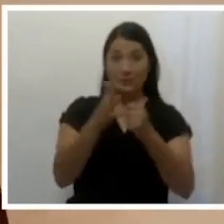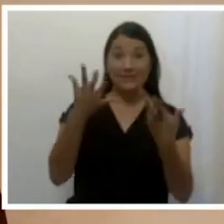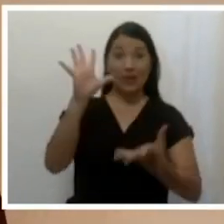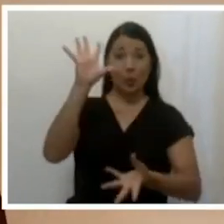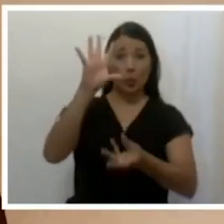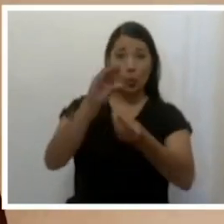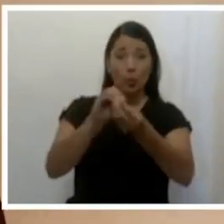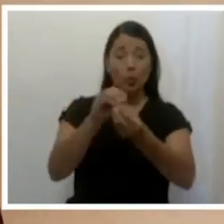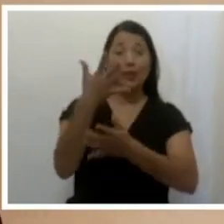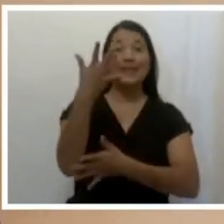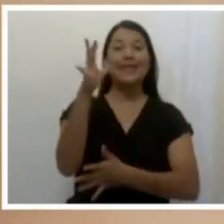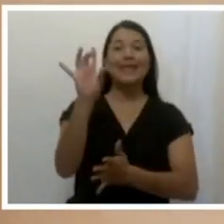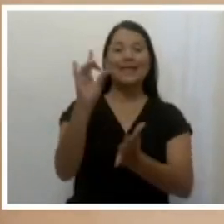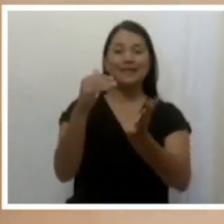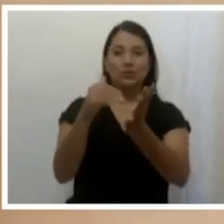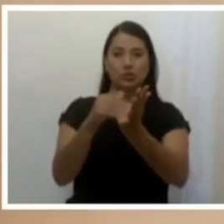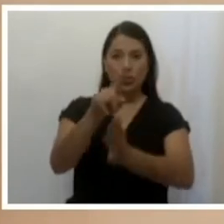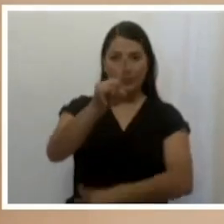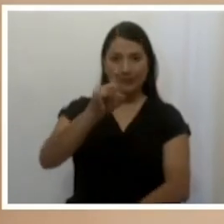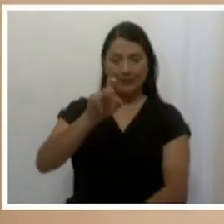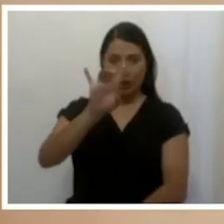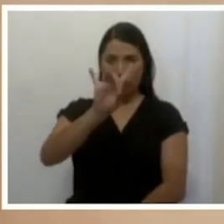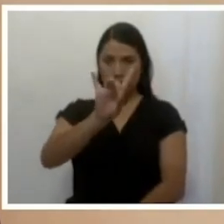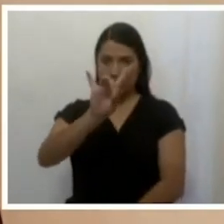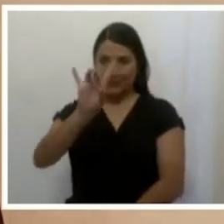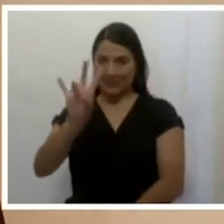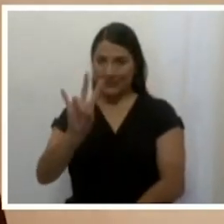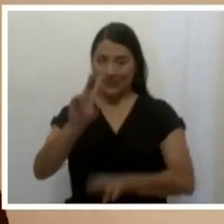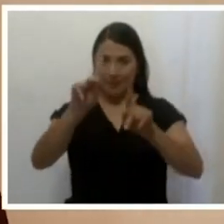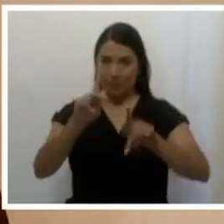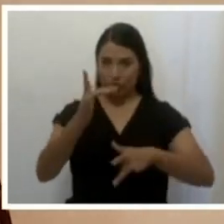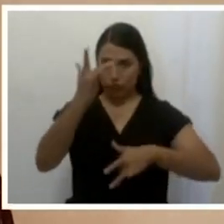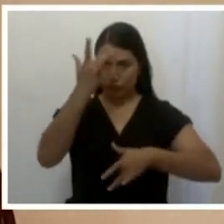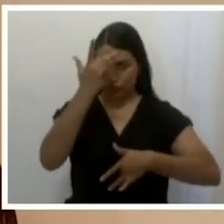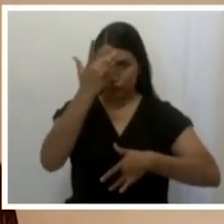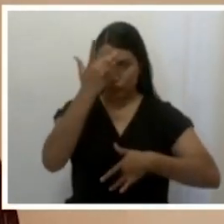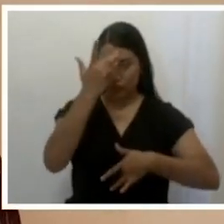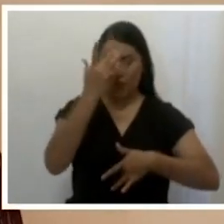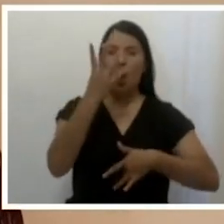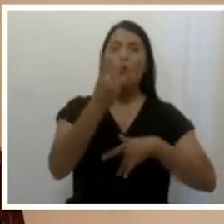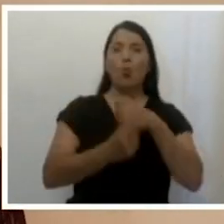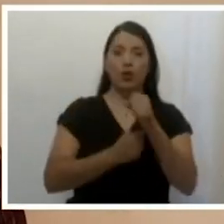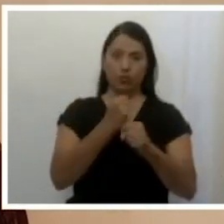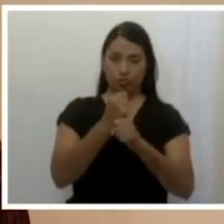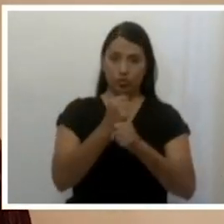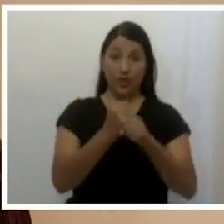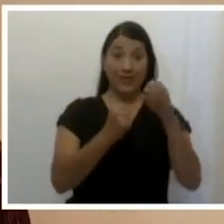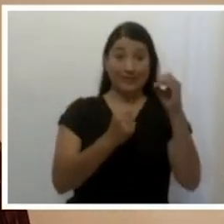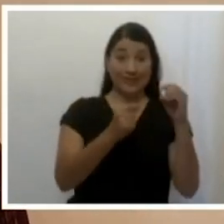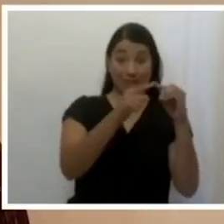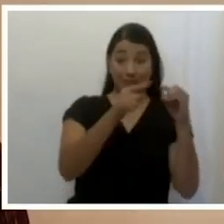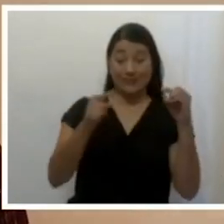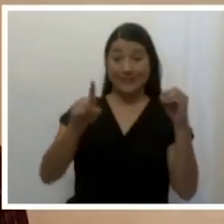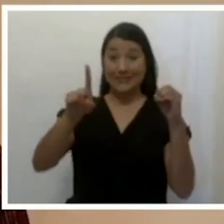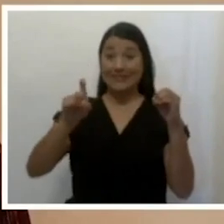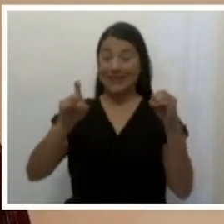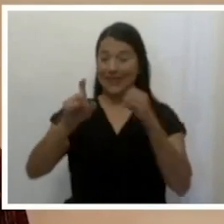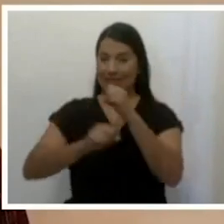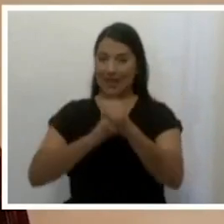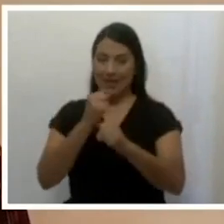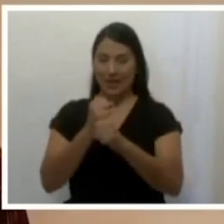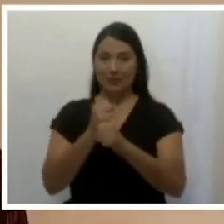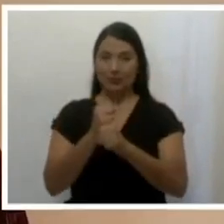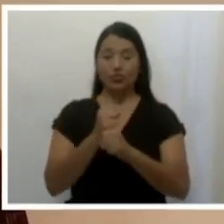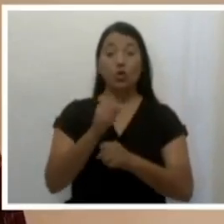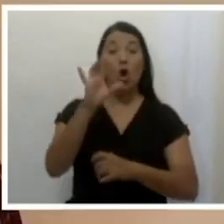18,187 casos confirmados, con un rango de edad de 0 a 100 años. Se